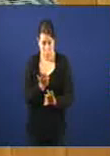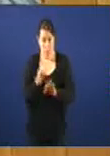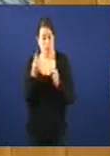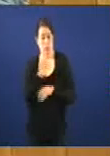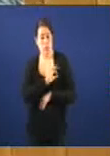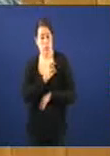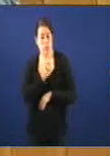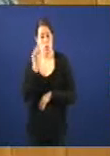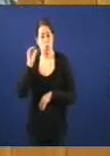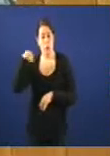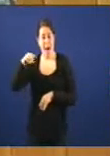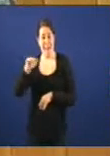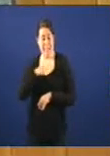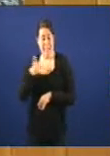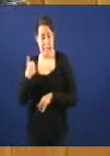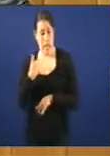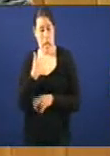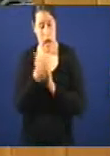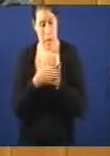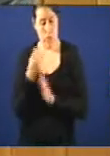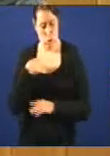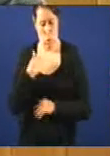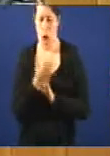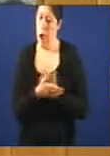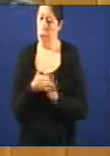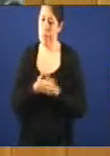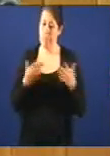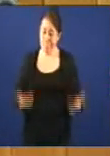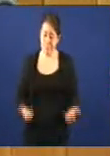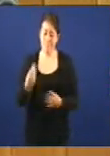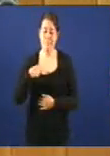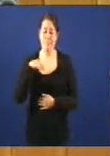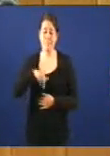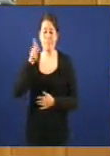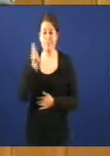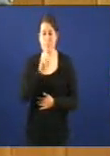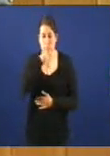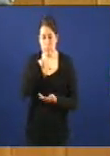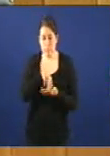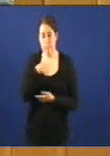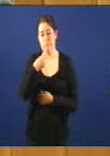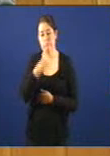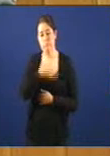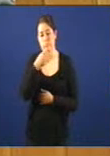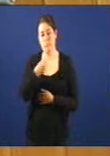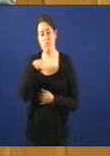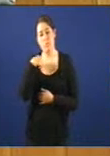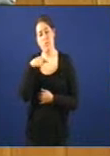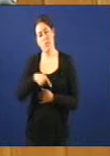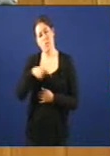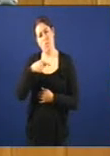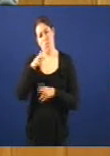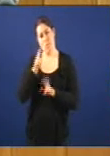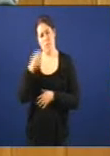falamos. Pero o que me trae aquí agora é unha cuestión moito máis seria e importante que a desfachatez do goberno do